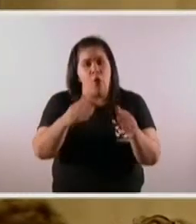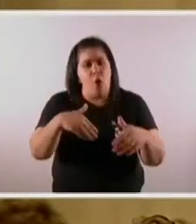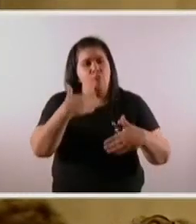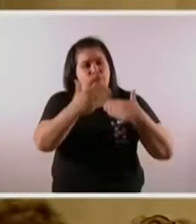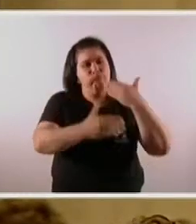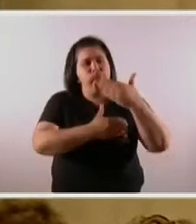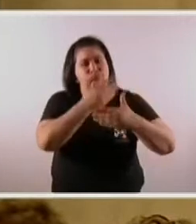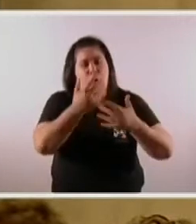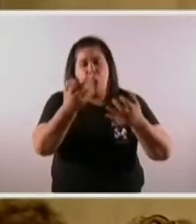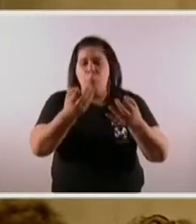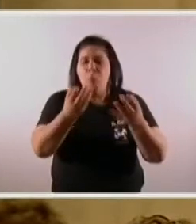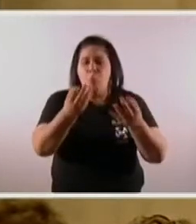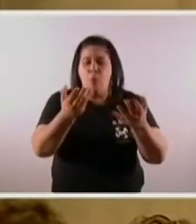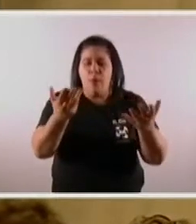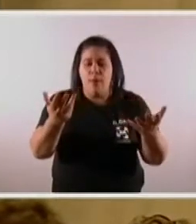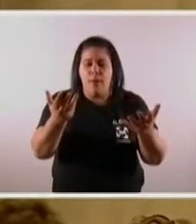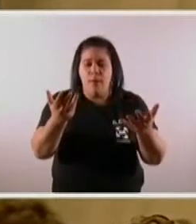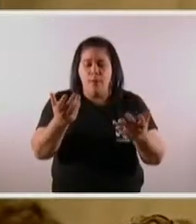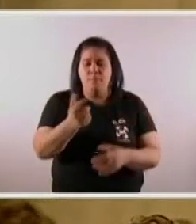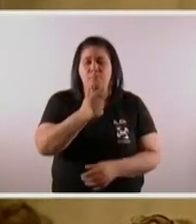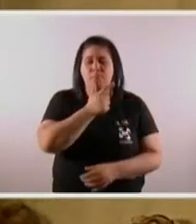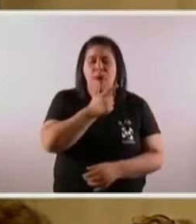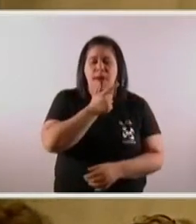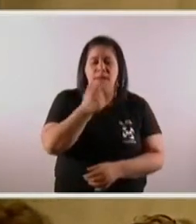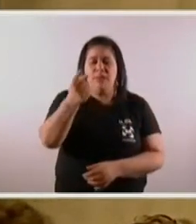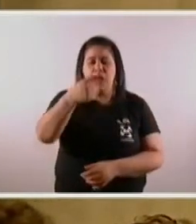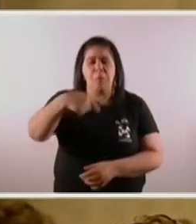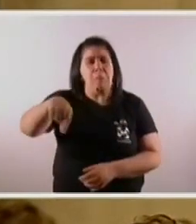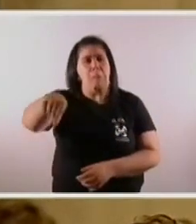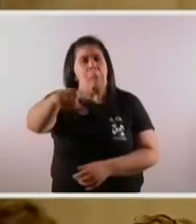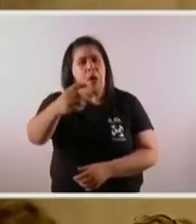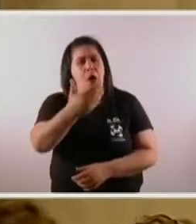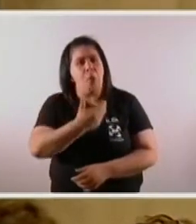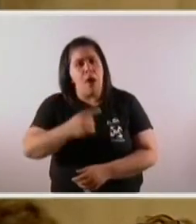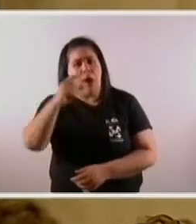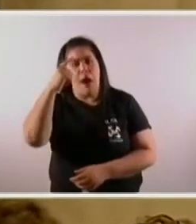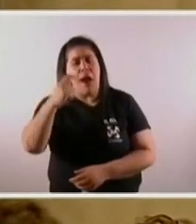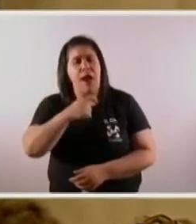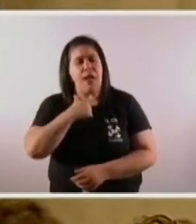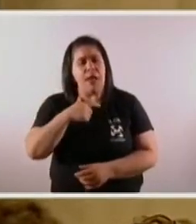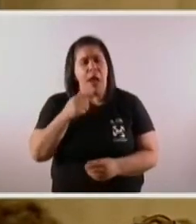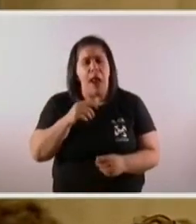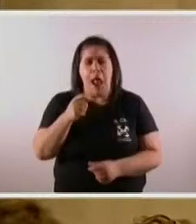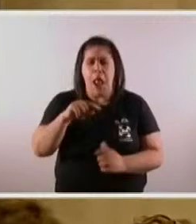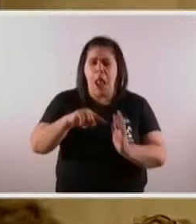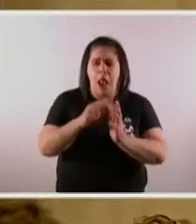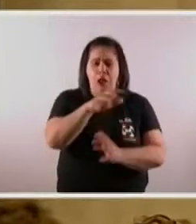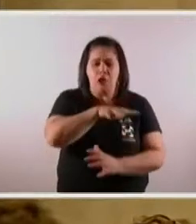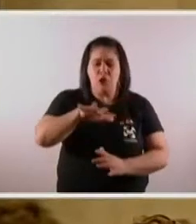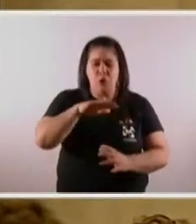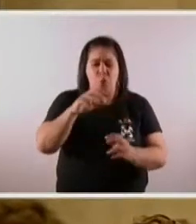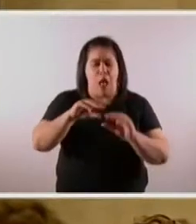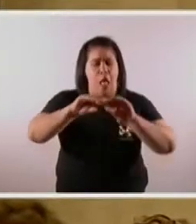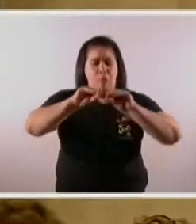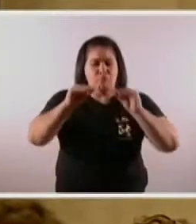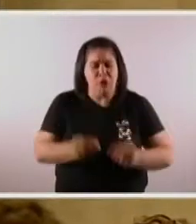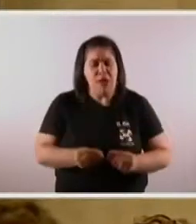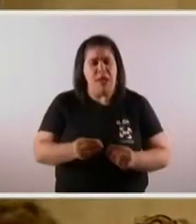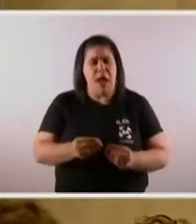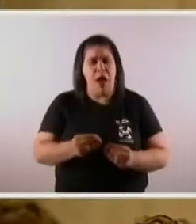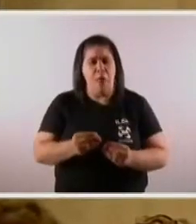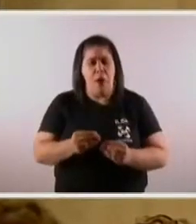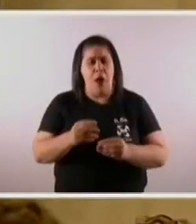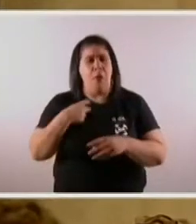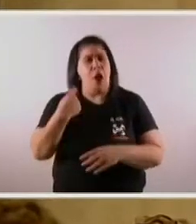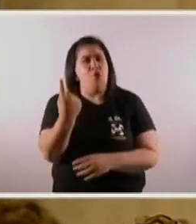En definitiva, lo que pareciera es que quieren desfinanciar, quebrar a la ciudad, hacernos arrodillar al límite del sometimiento,